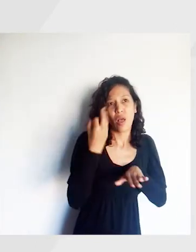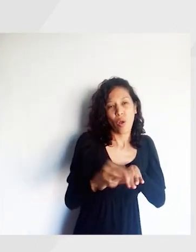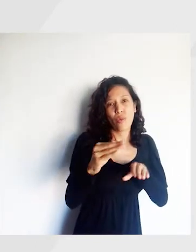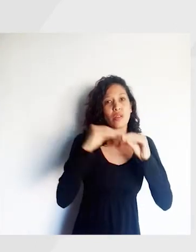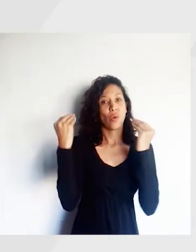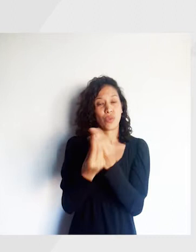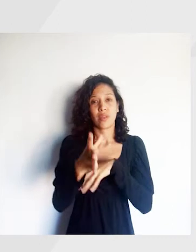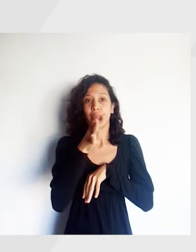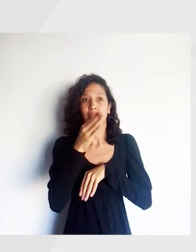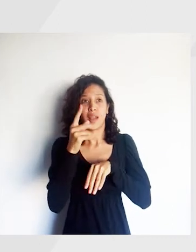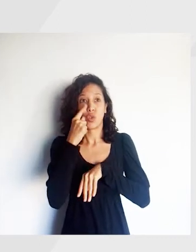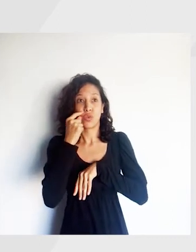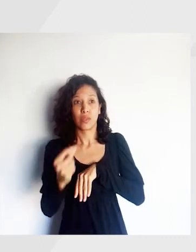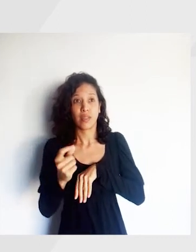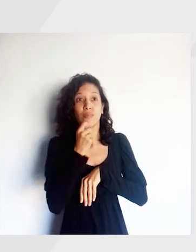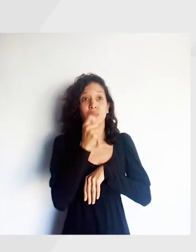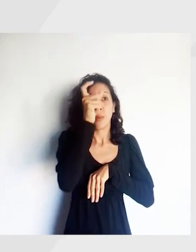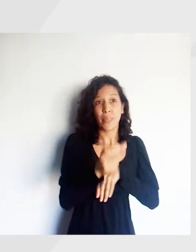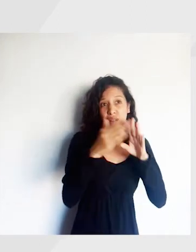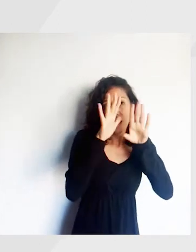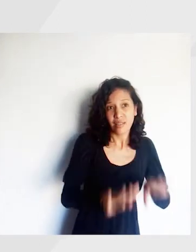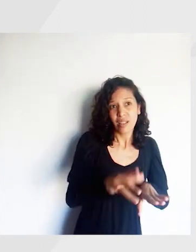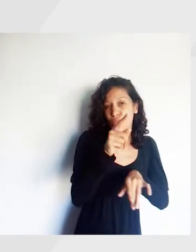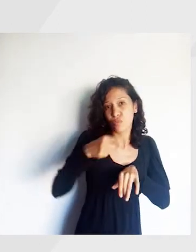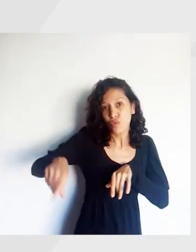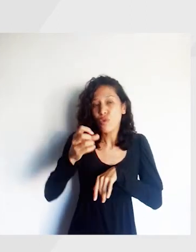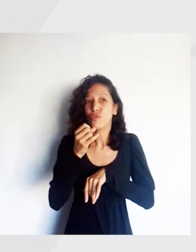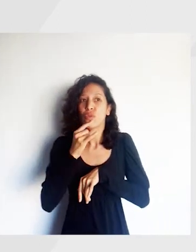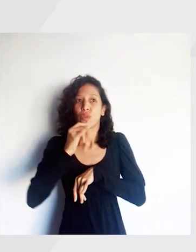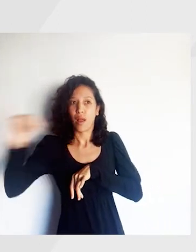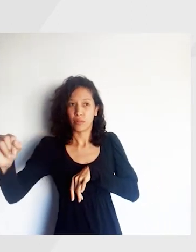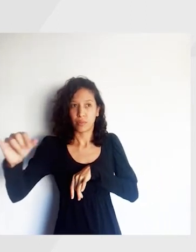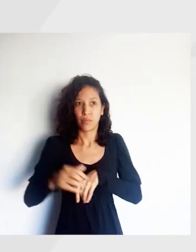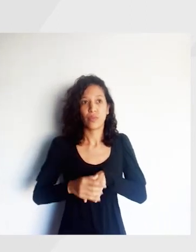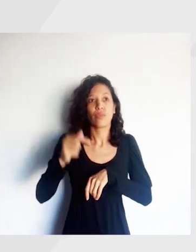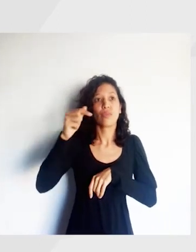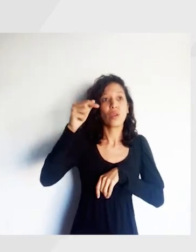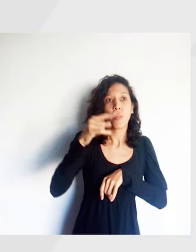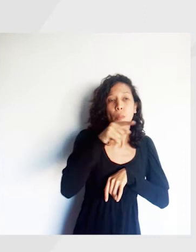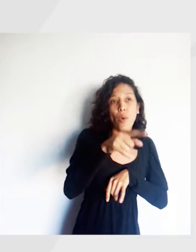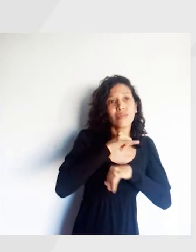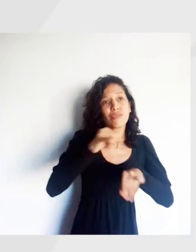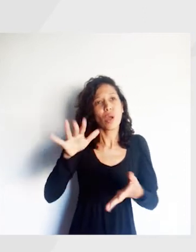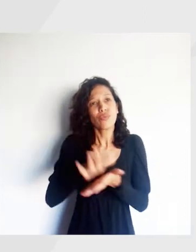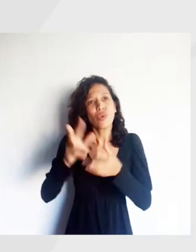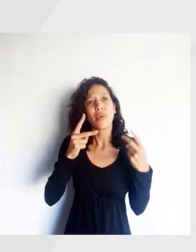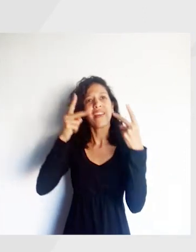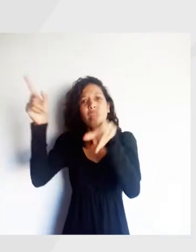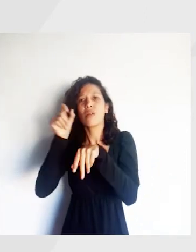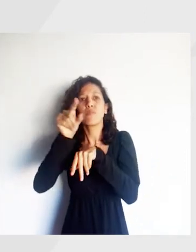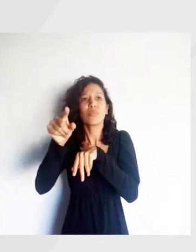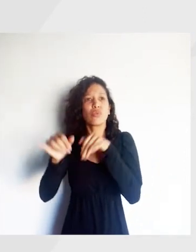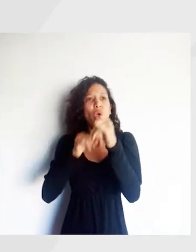desde tu llegada. Quienes no cumplan con el aislamiento serán denunciados ante la ley. Es obligatorio que des información sobre tu